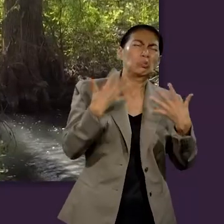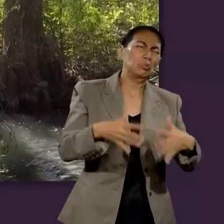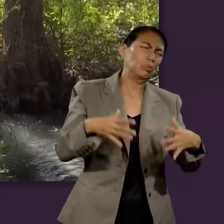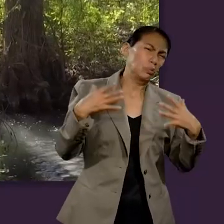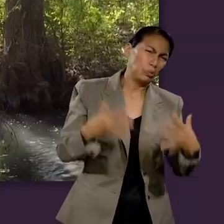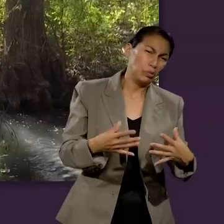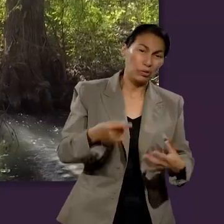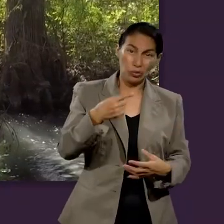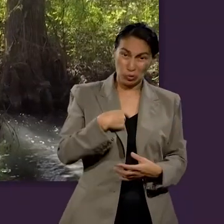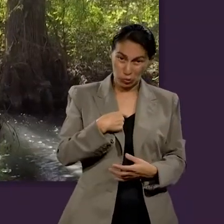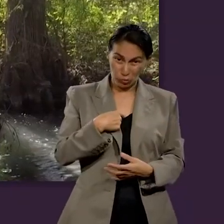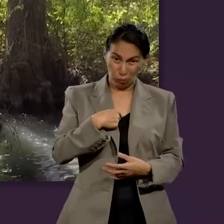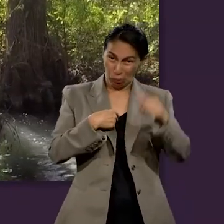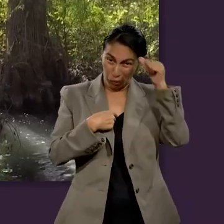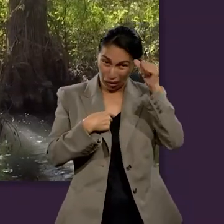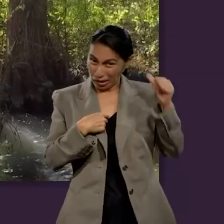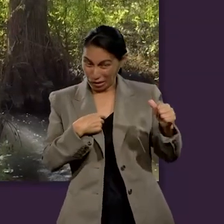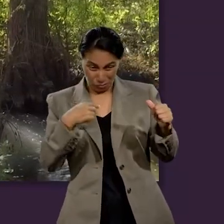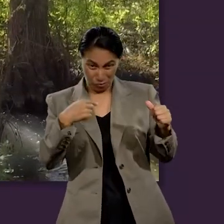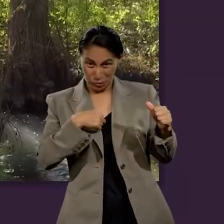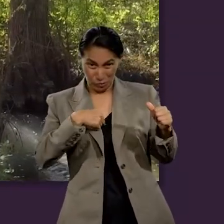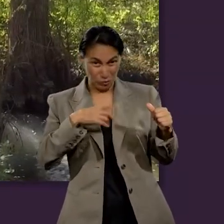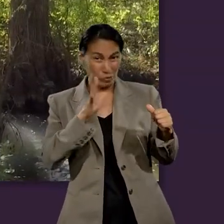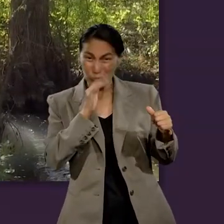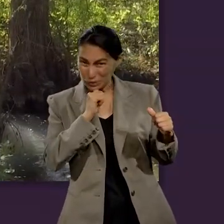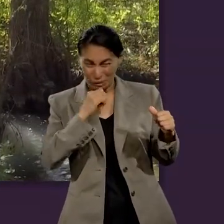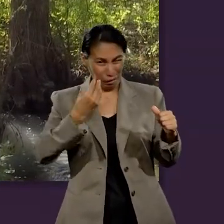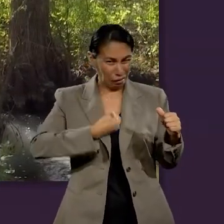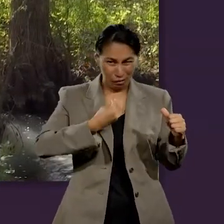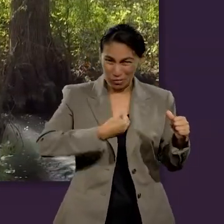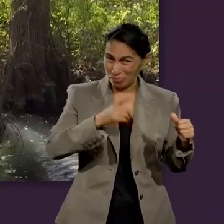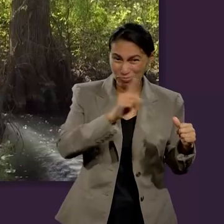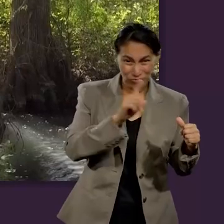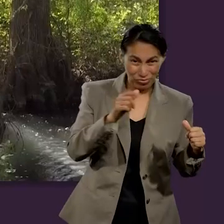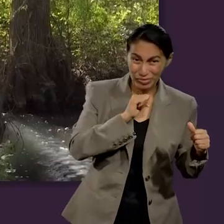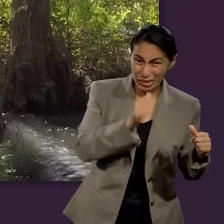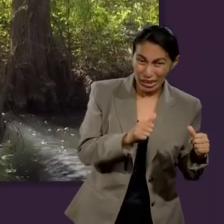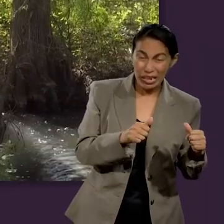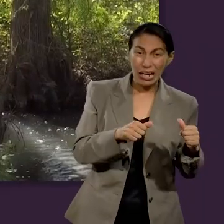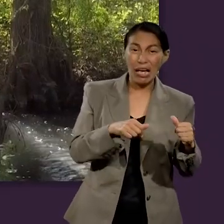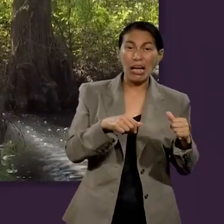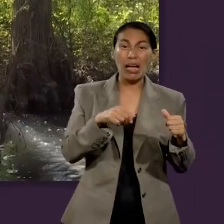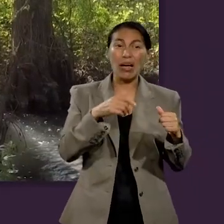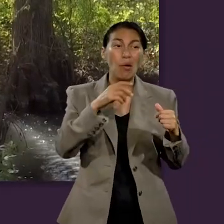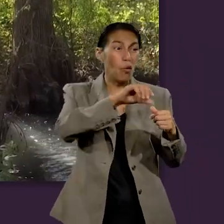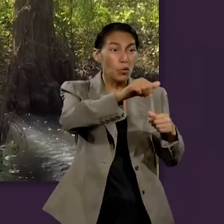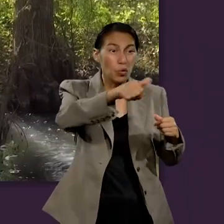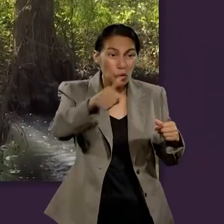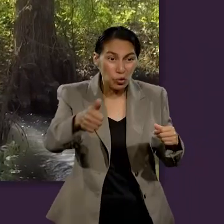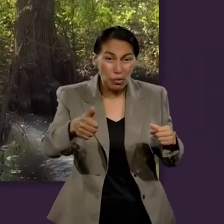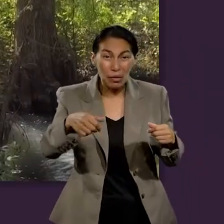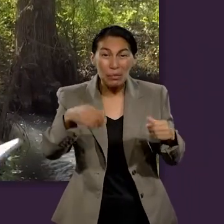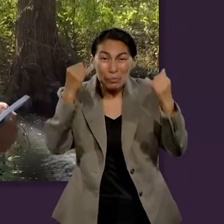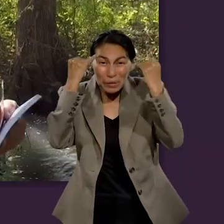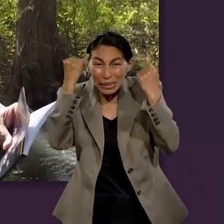no puedes con tus pecados. Yo no puedo con los míos. Imagínate un ser humano, porque Jesús era tan humano como nosotros, llevando los